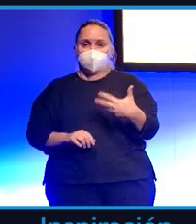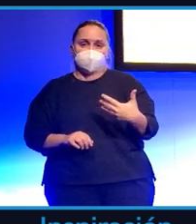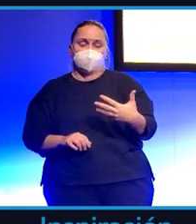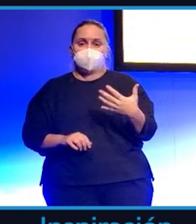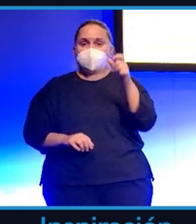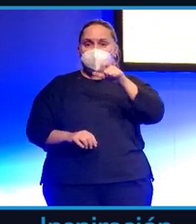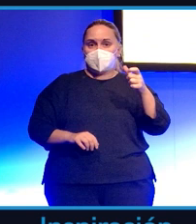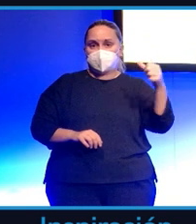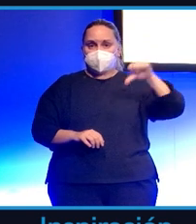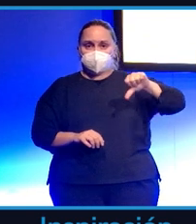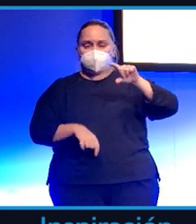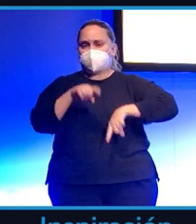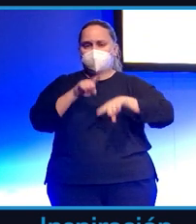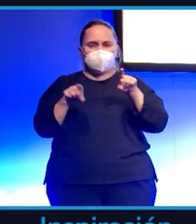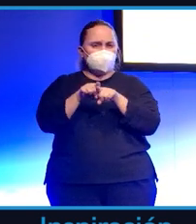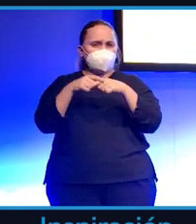periodismo.